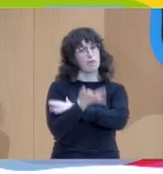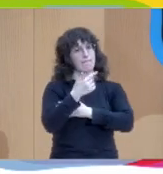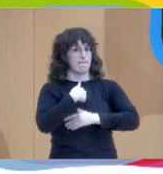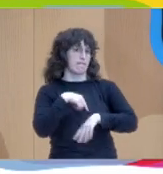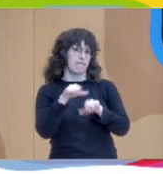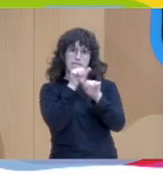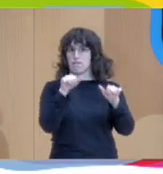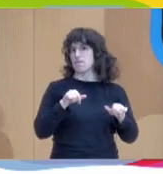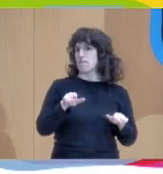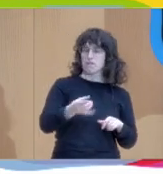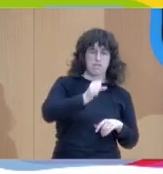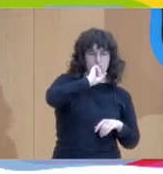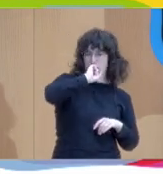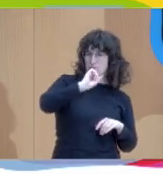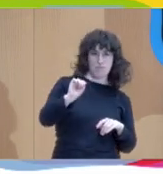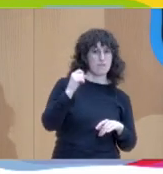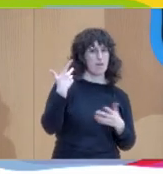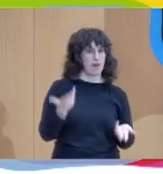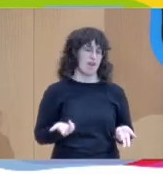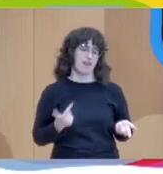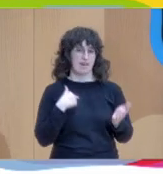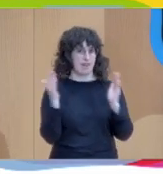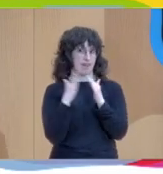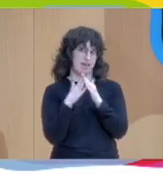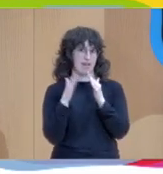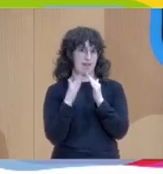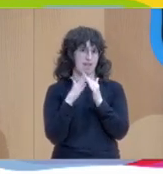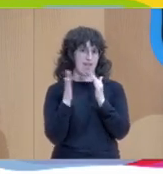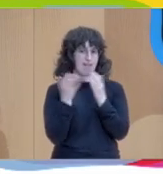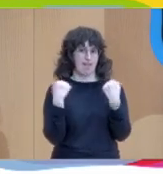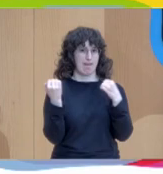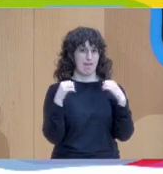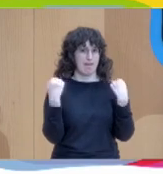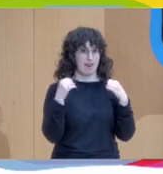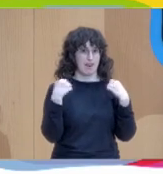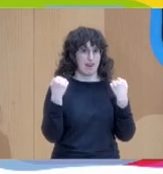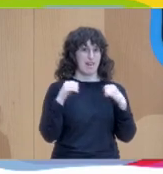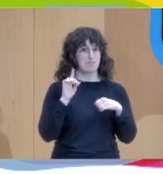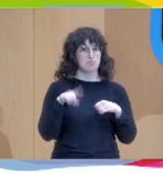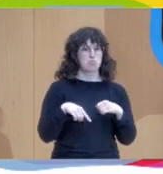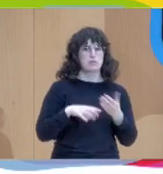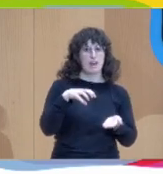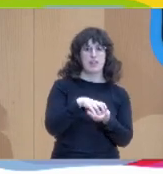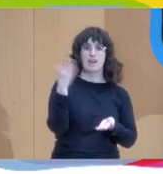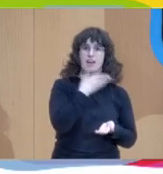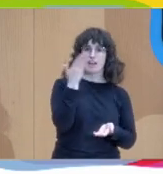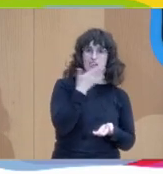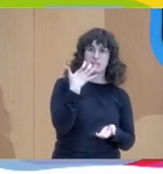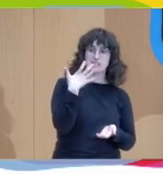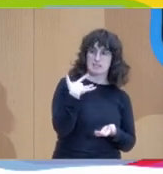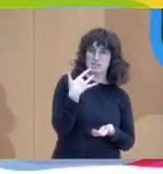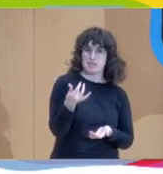pues no he perdido oportunidad dentro de mi casa de practicarlo cuando he tenido oportunidad, también en centros escolares cuando me han llamado,